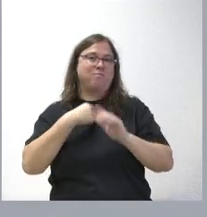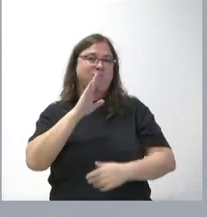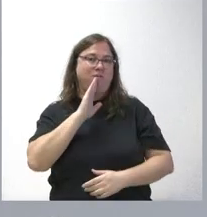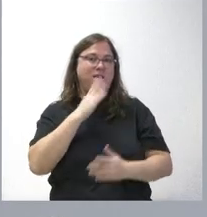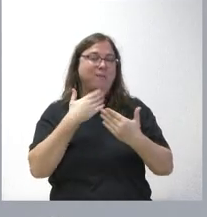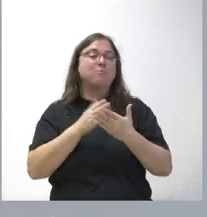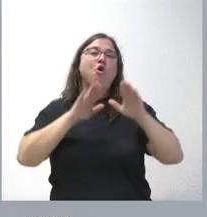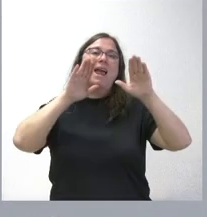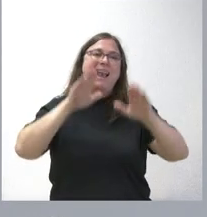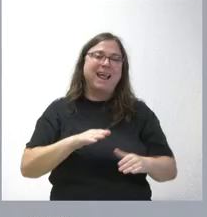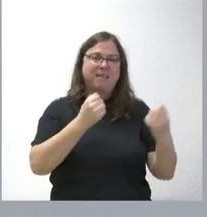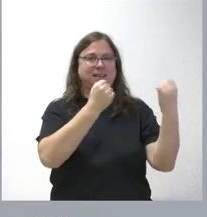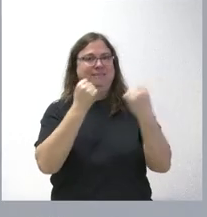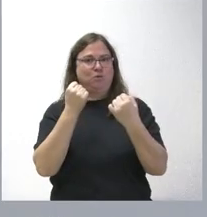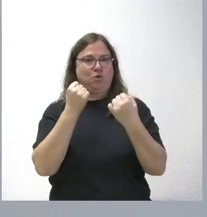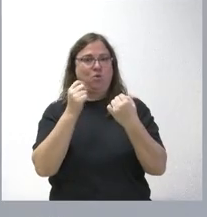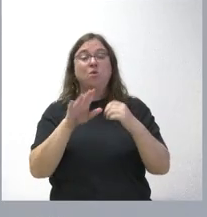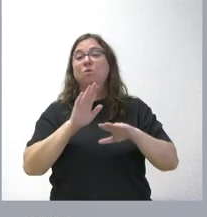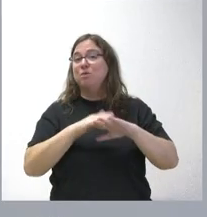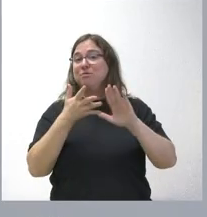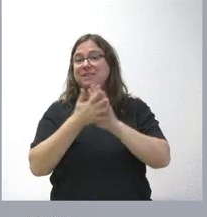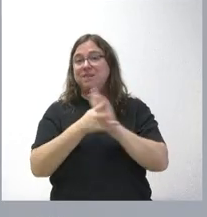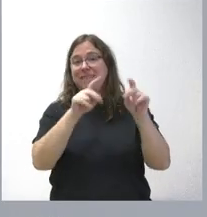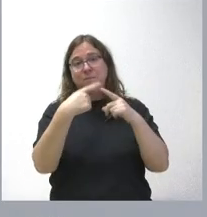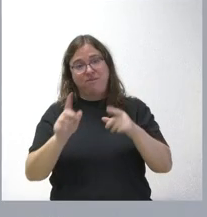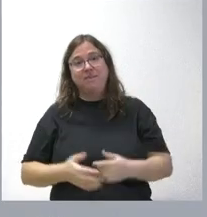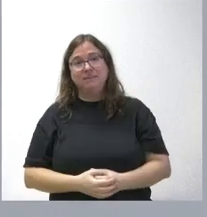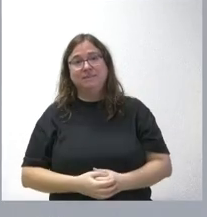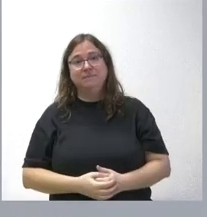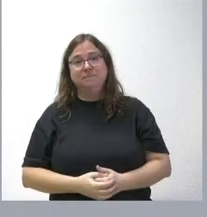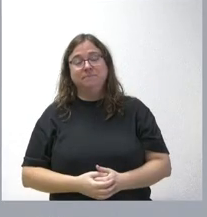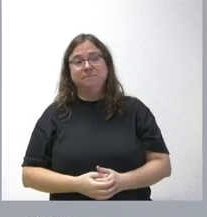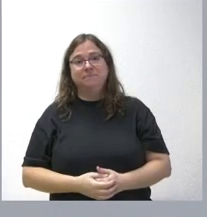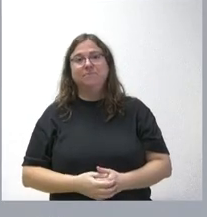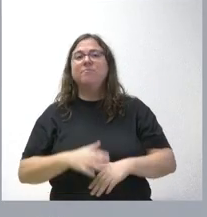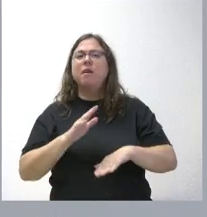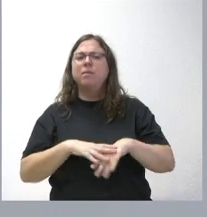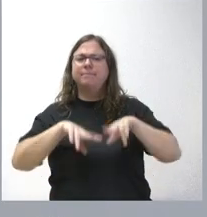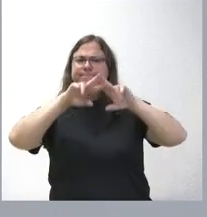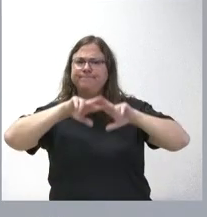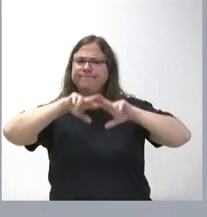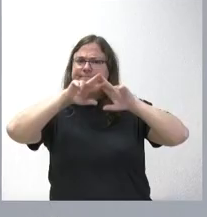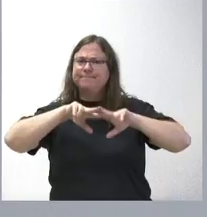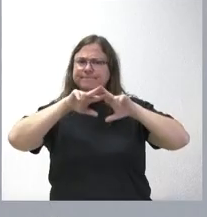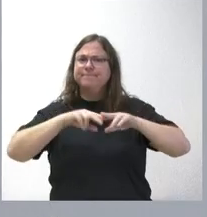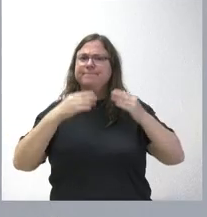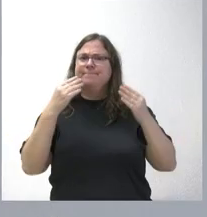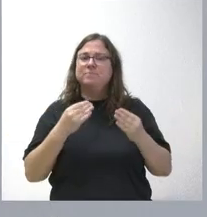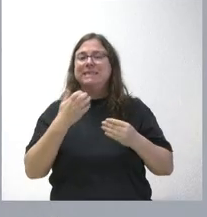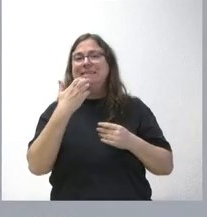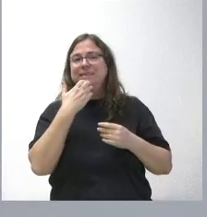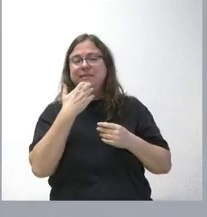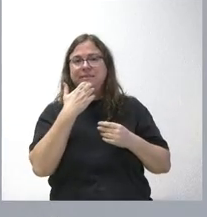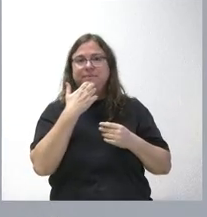de lealtad institucional. Y, por tanto, son dos cuestiones diferentes. Para examinar, lógicamente, si este